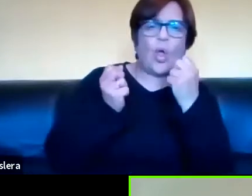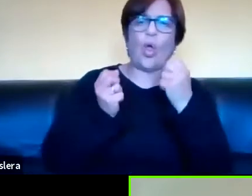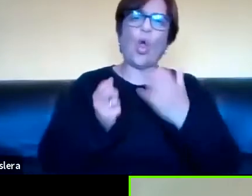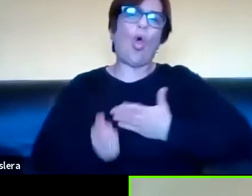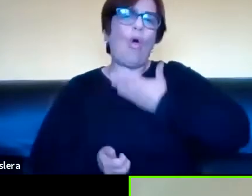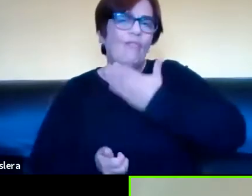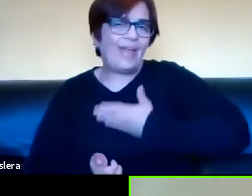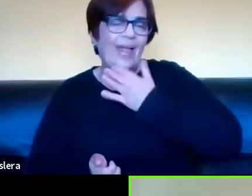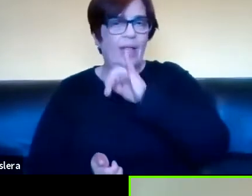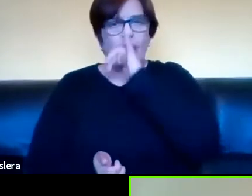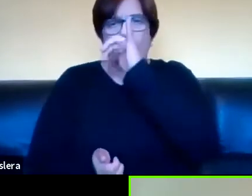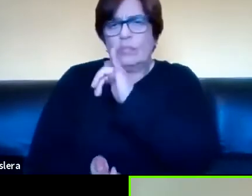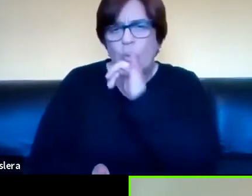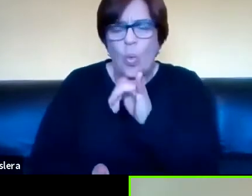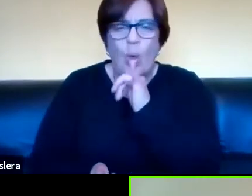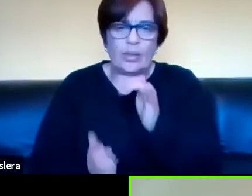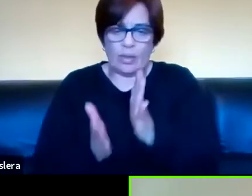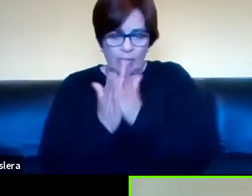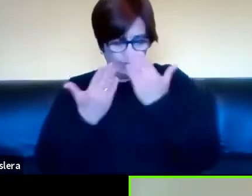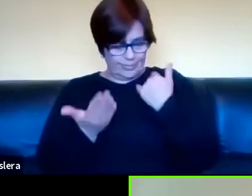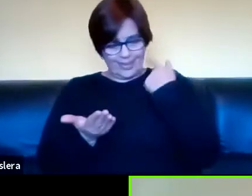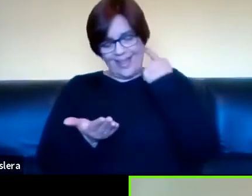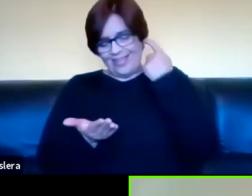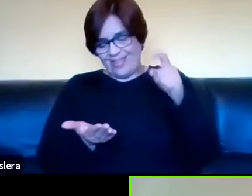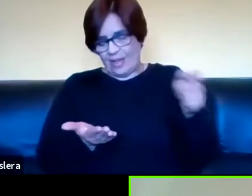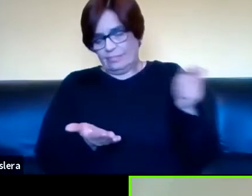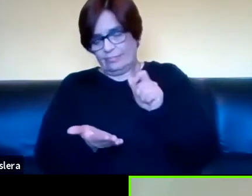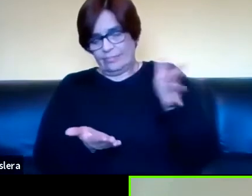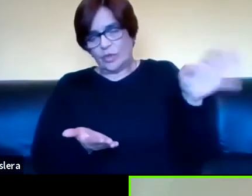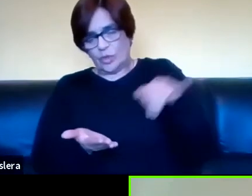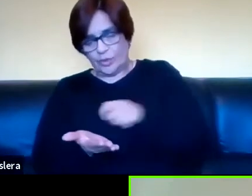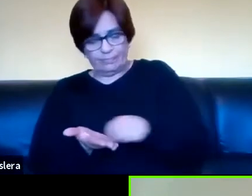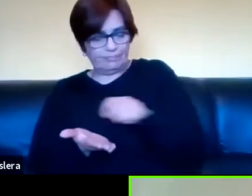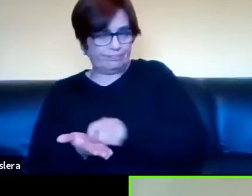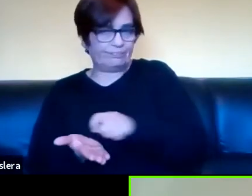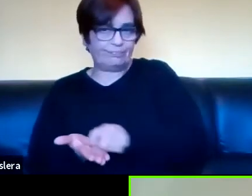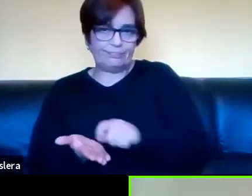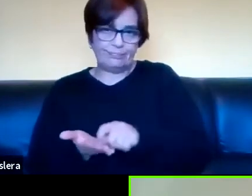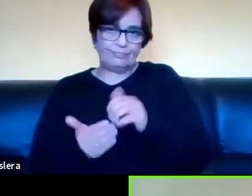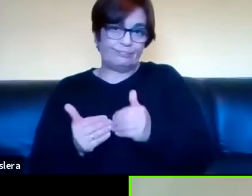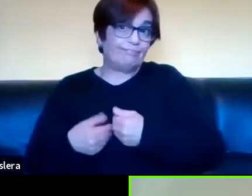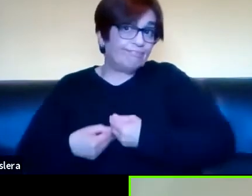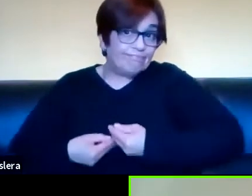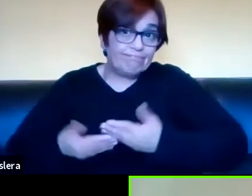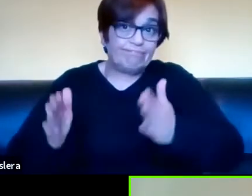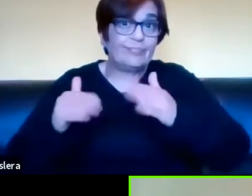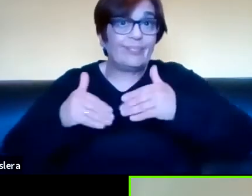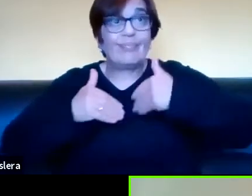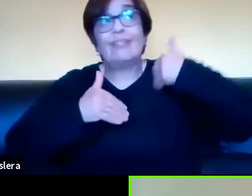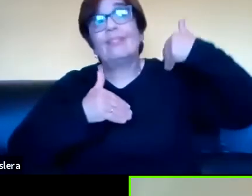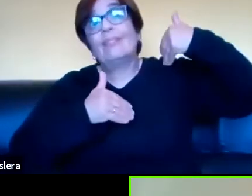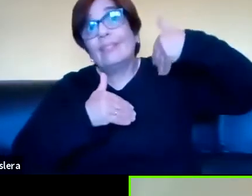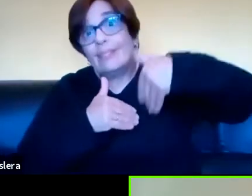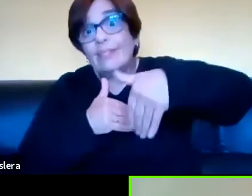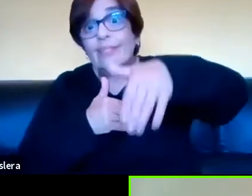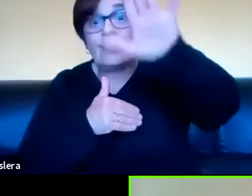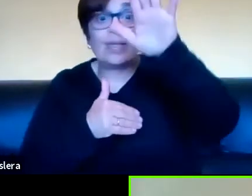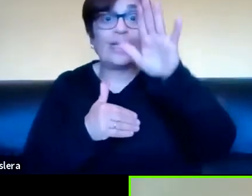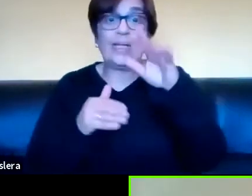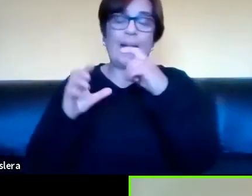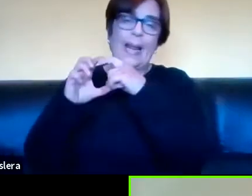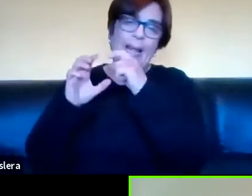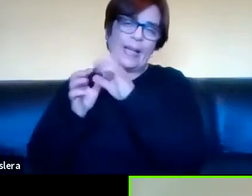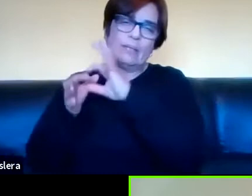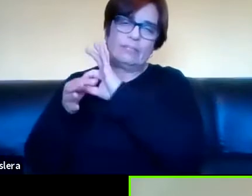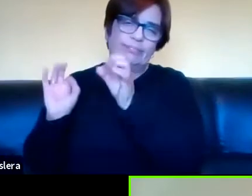cuento escribir en el diario en fin algo para que realmente perturbe para la humanidad no cuando escribo esquelas que eso es parte